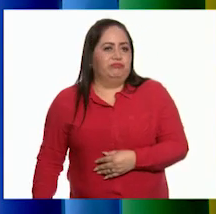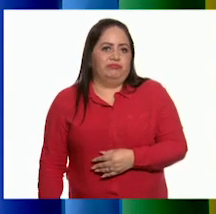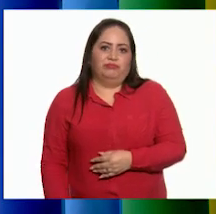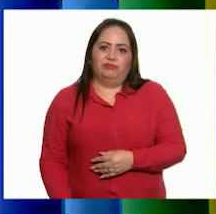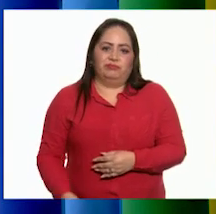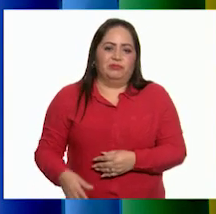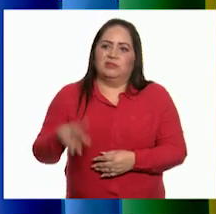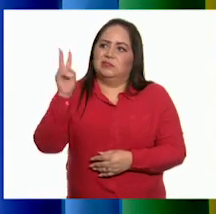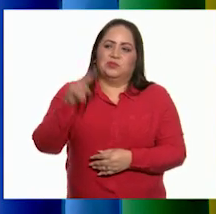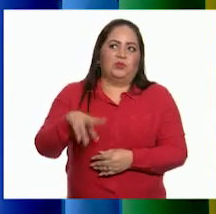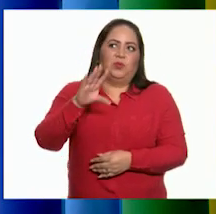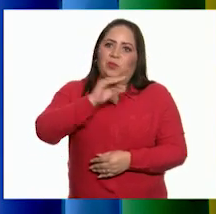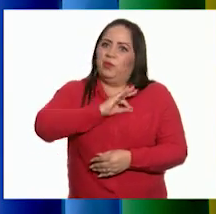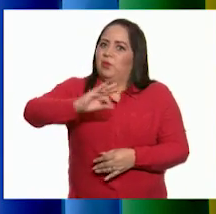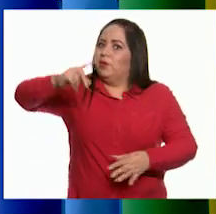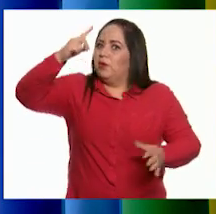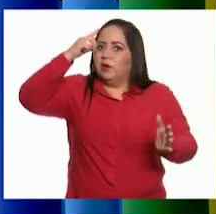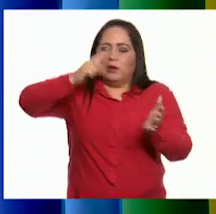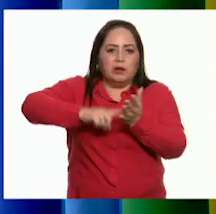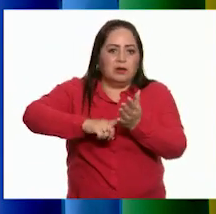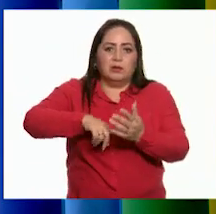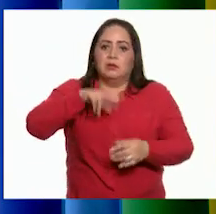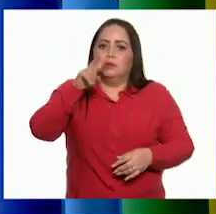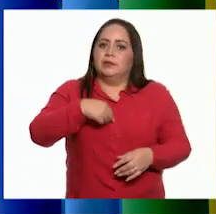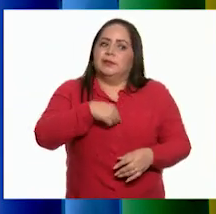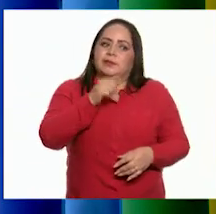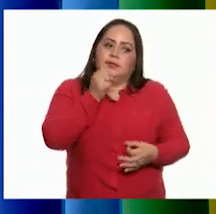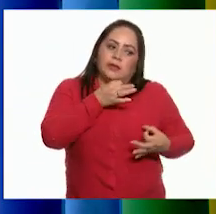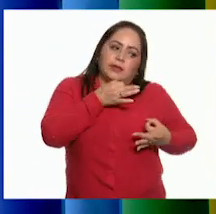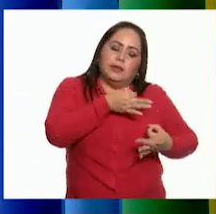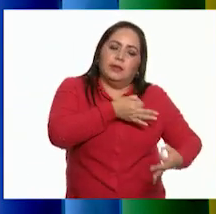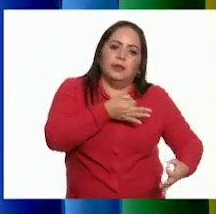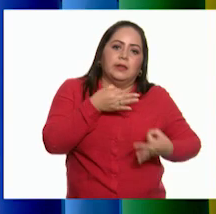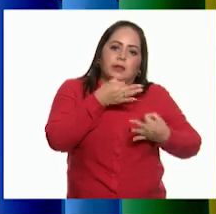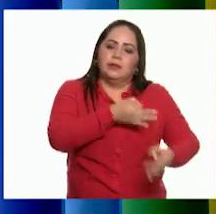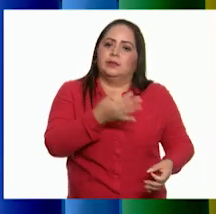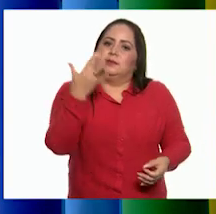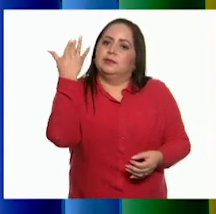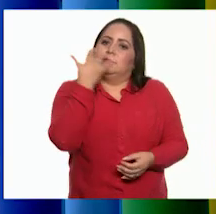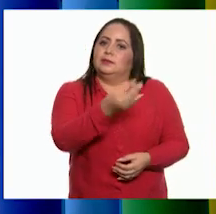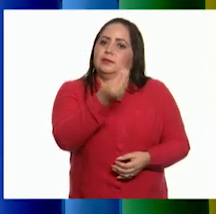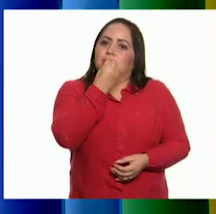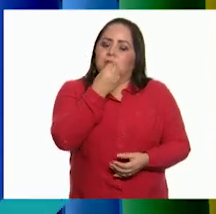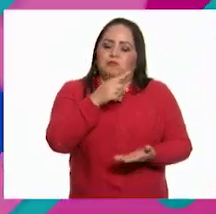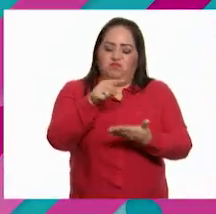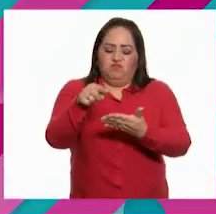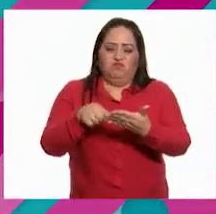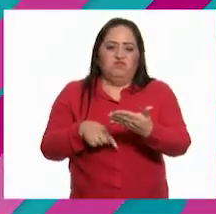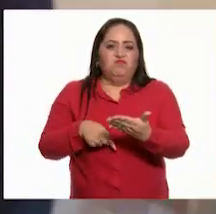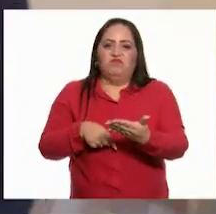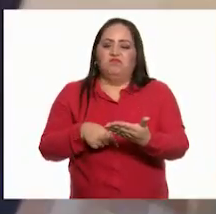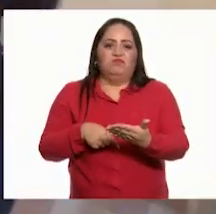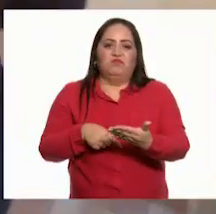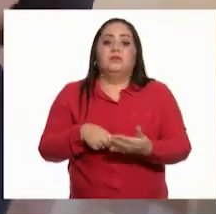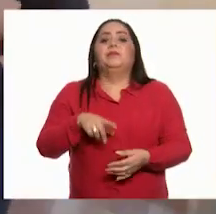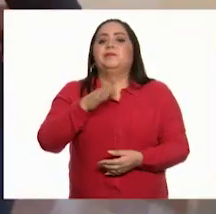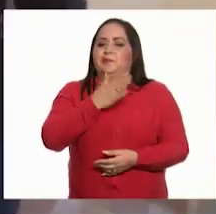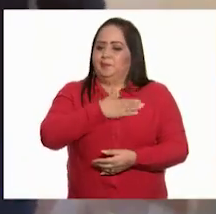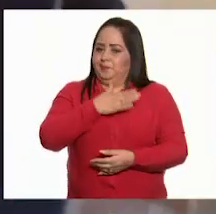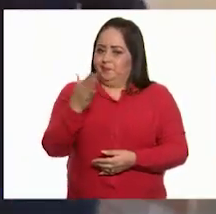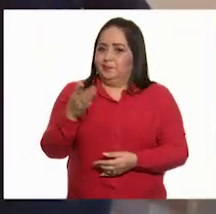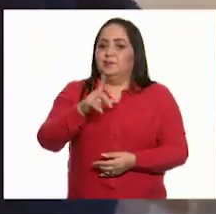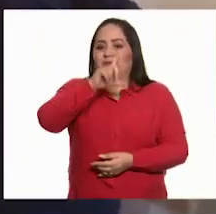Uf, no lo podía creer. Y con lo antojadizo que soy de muchos alimentos que no estaban en la dieta. Bueno,